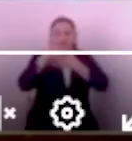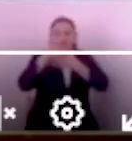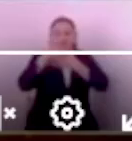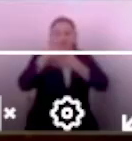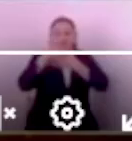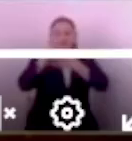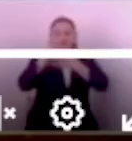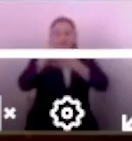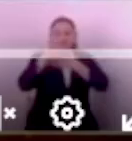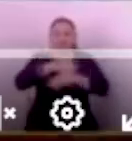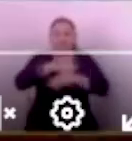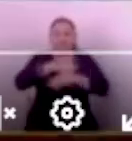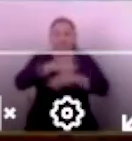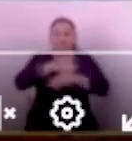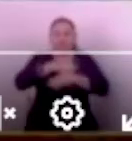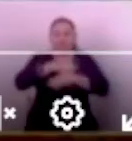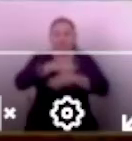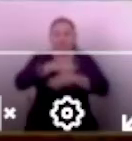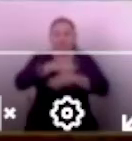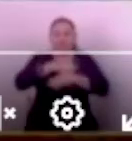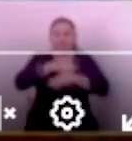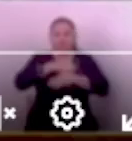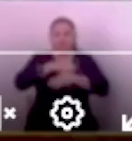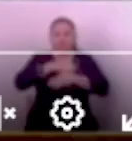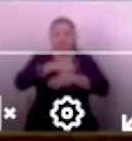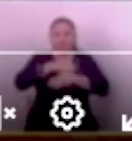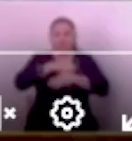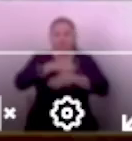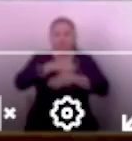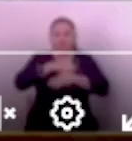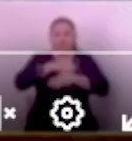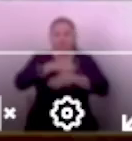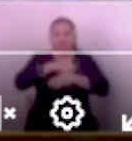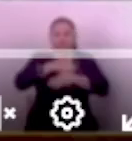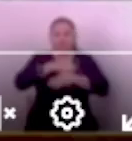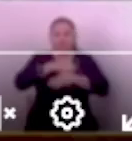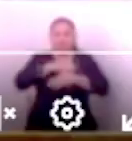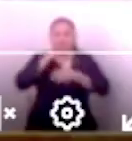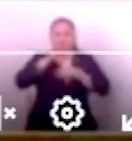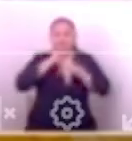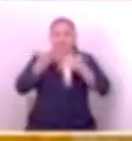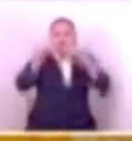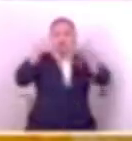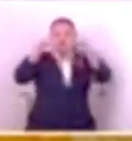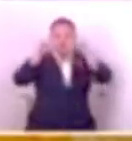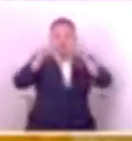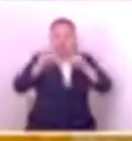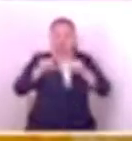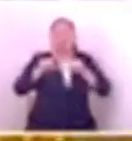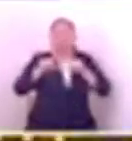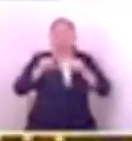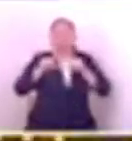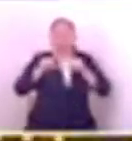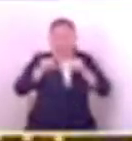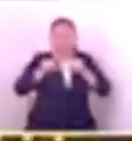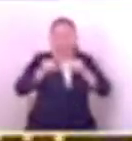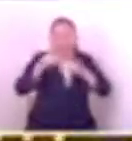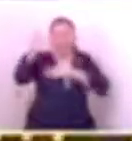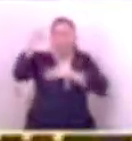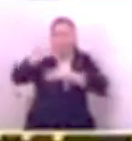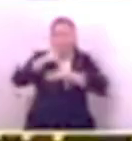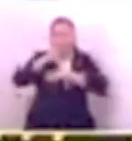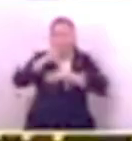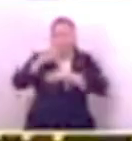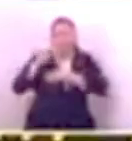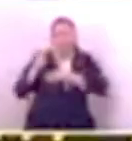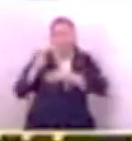que si la oposición llegara a ganar, olvídese, nuestro país se va en un caos otra vez. Entonces, por eso le digo,